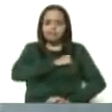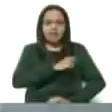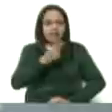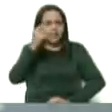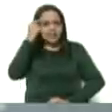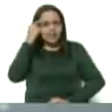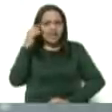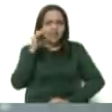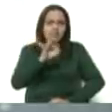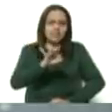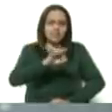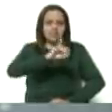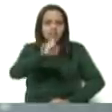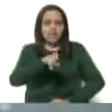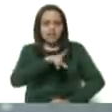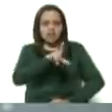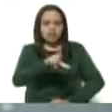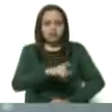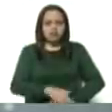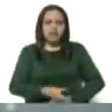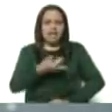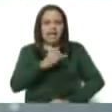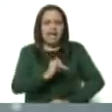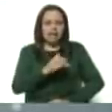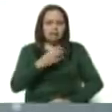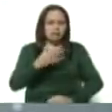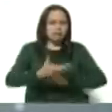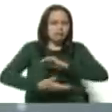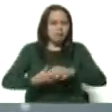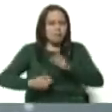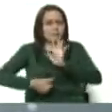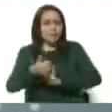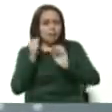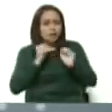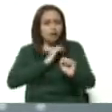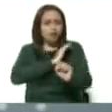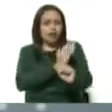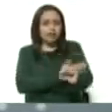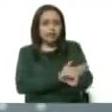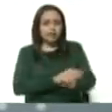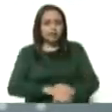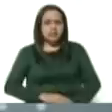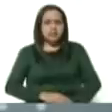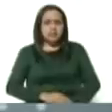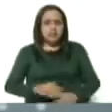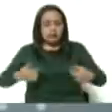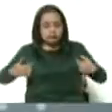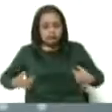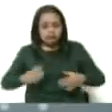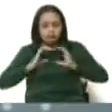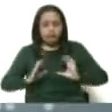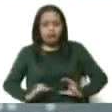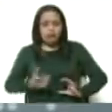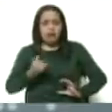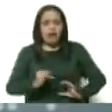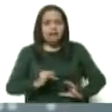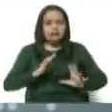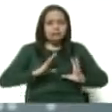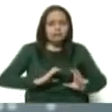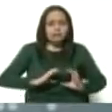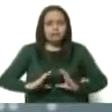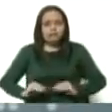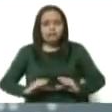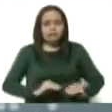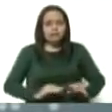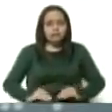día 3 de julio presentó complicaciones con falla de múltiples órganos y un paro cardiorrespiratorio